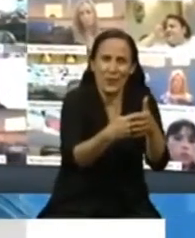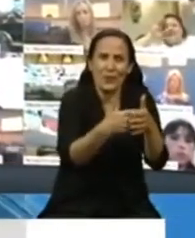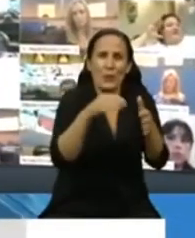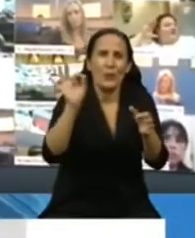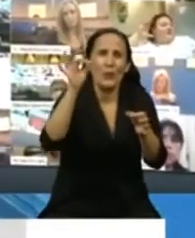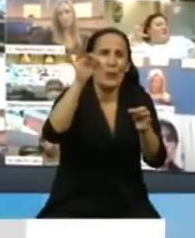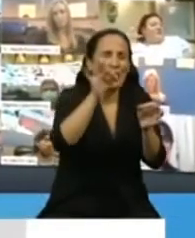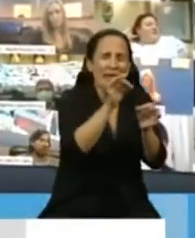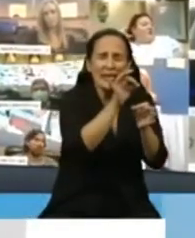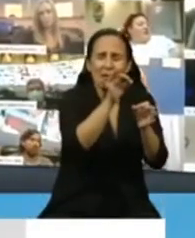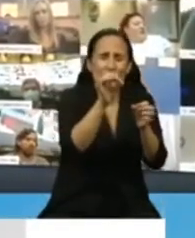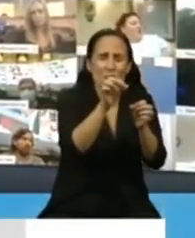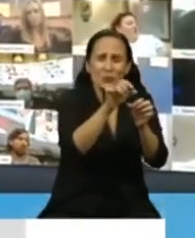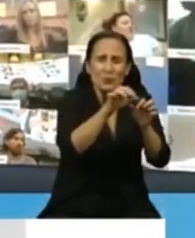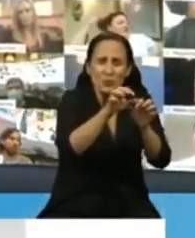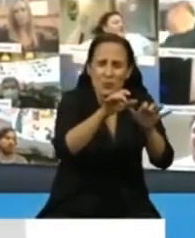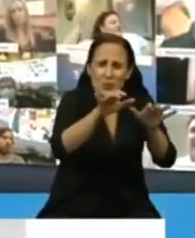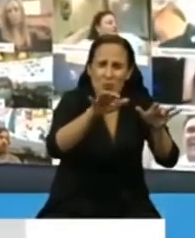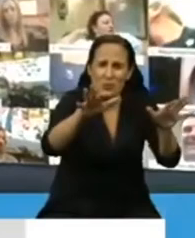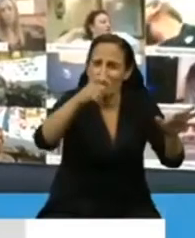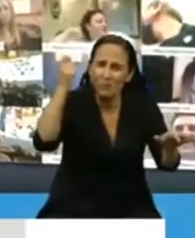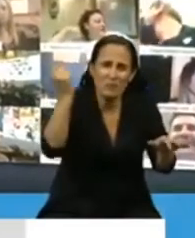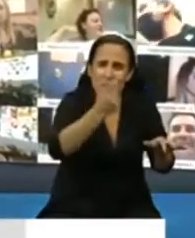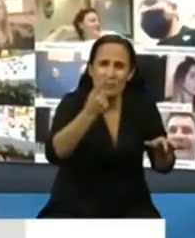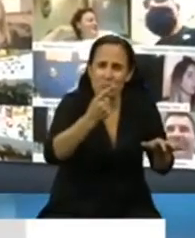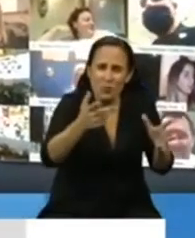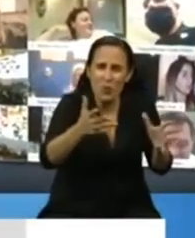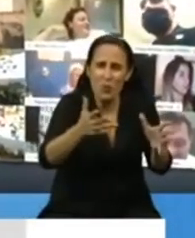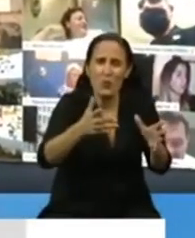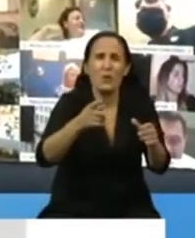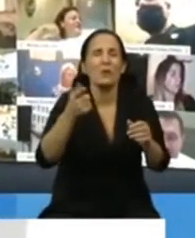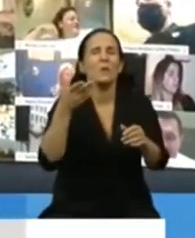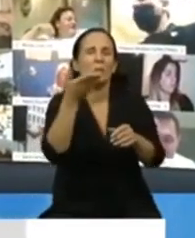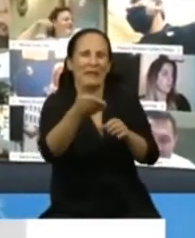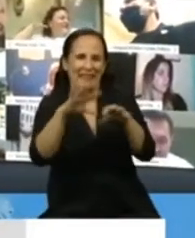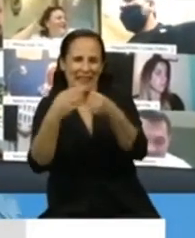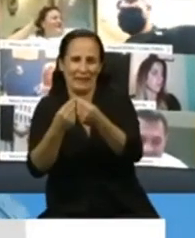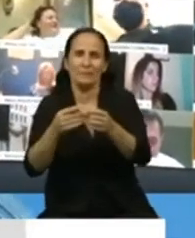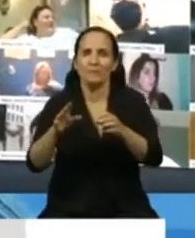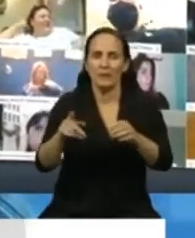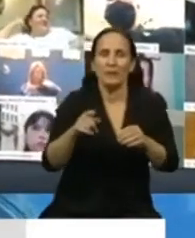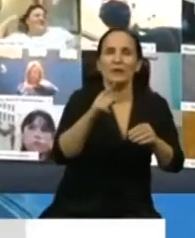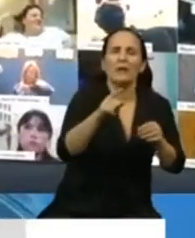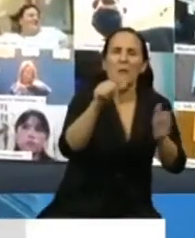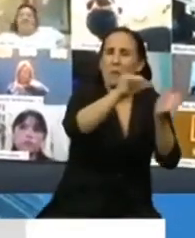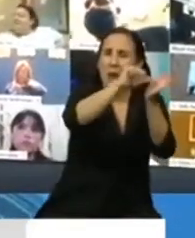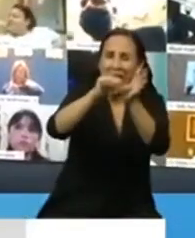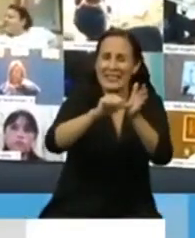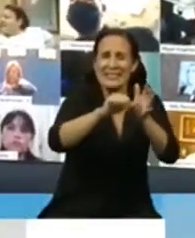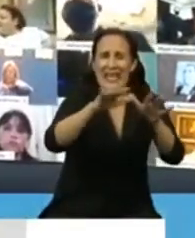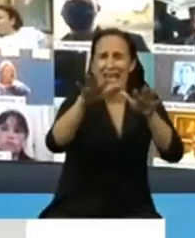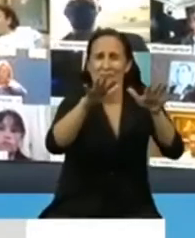rápido ha devastado varios países, generando una catástrofe